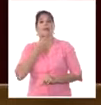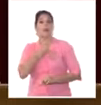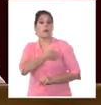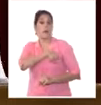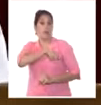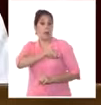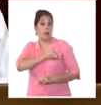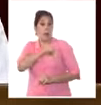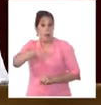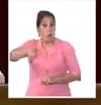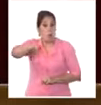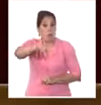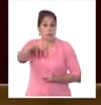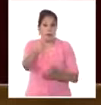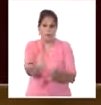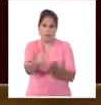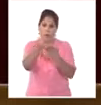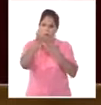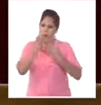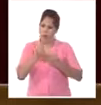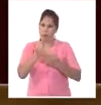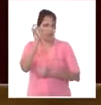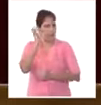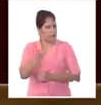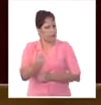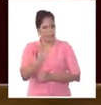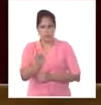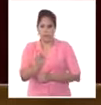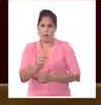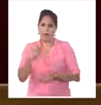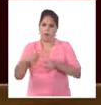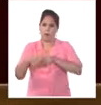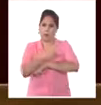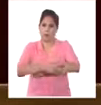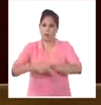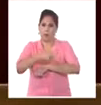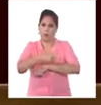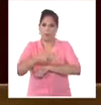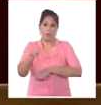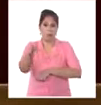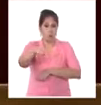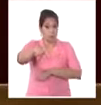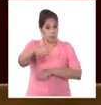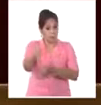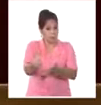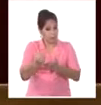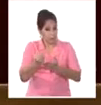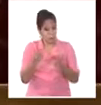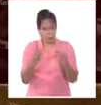y sin el meritorio papel de la solidaridad internacional que ustedes nos brindan.